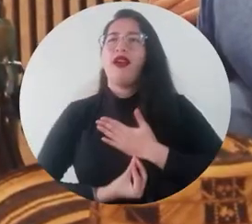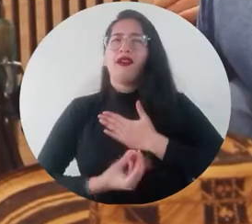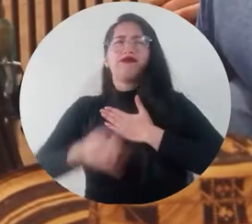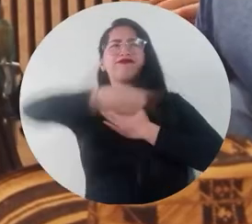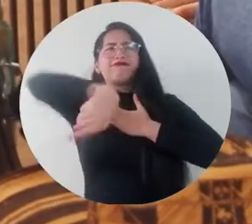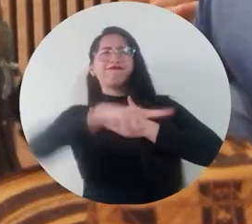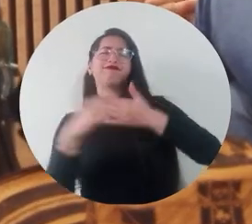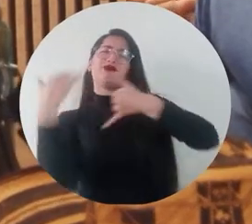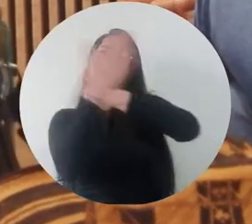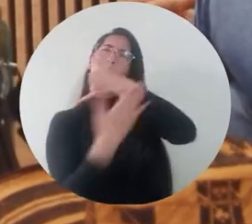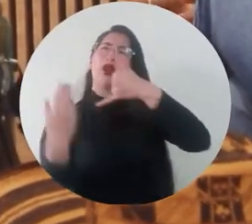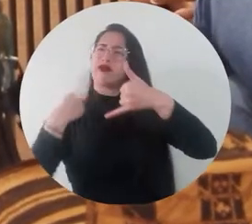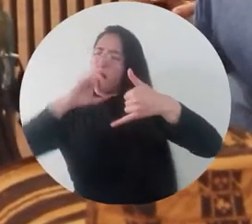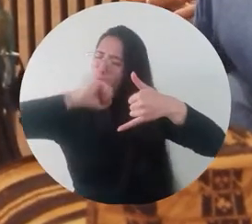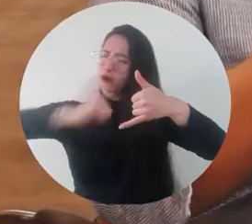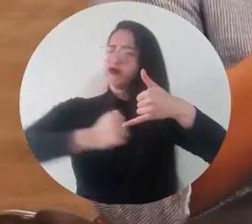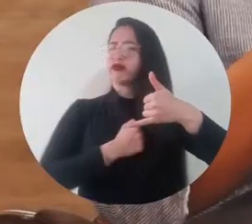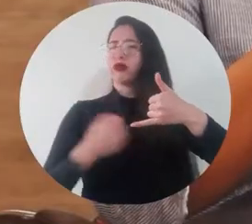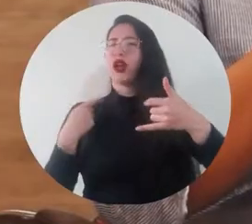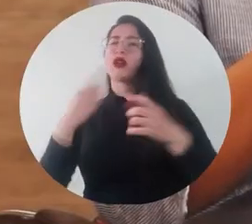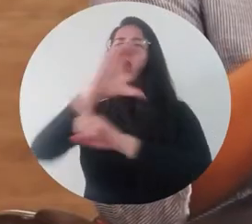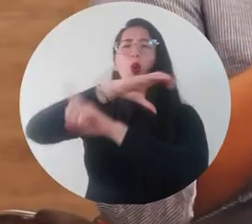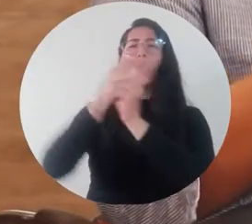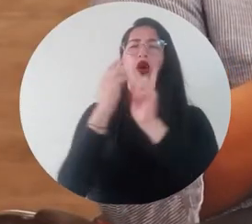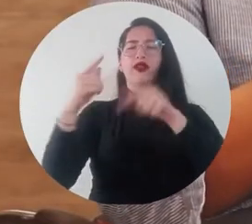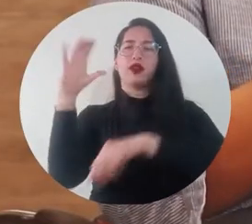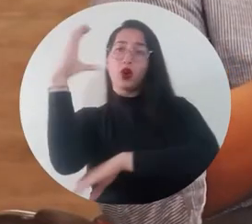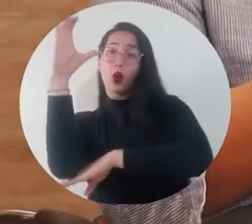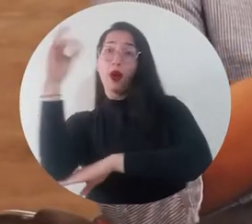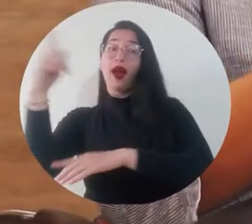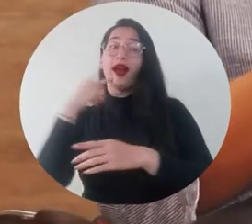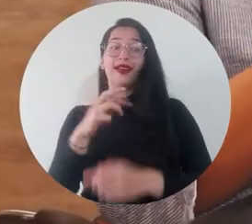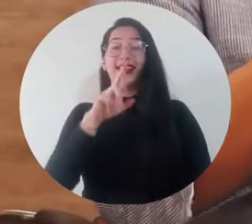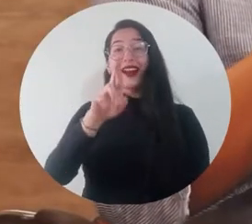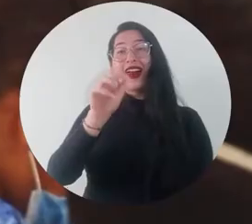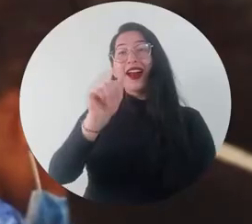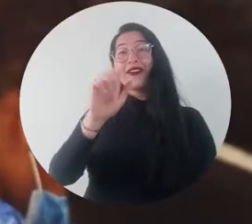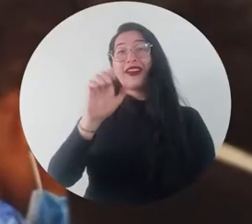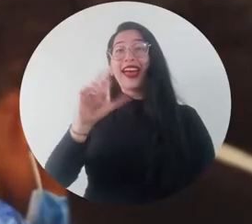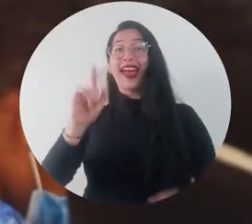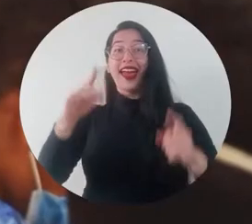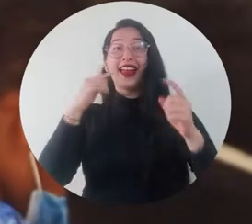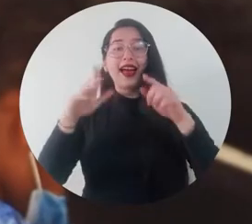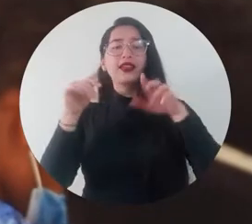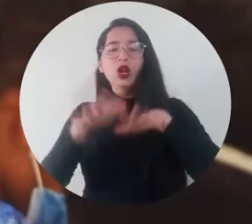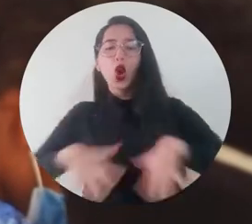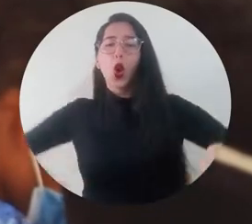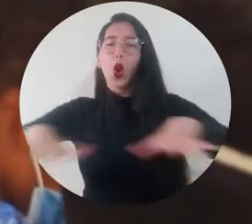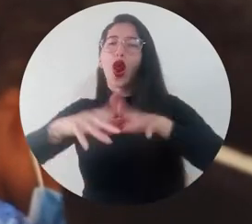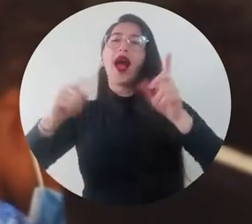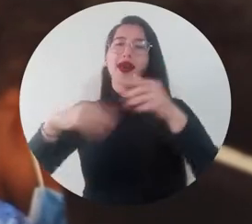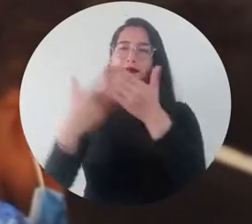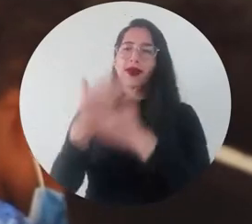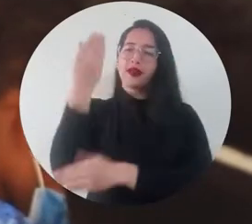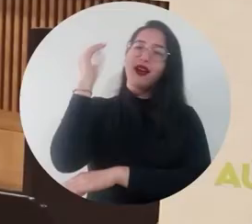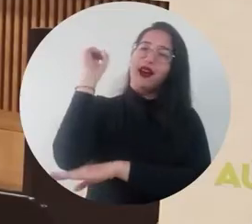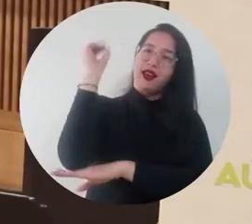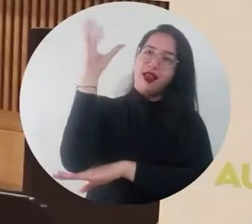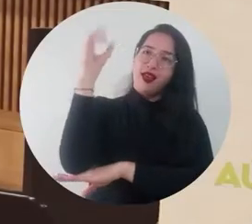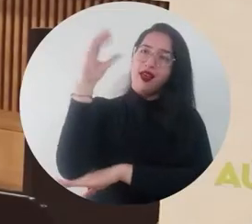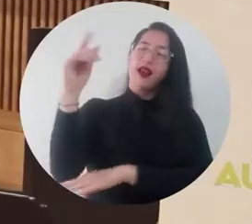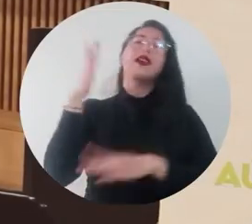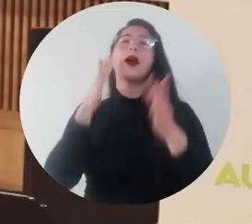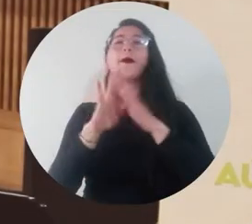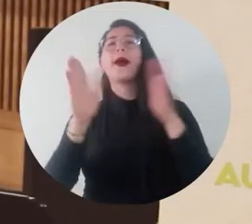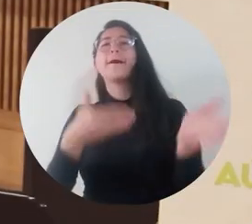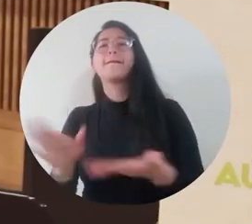procesos patrimoniales que se adelantan desde el Ministerio de Cultura en nuestro país En el marco de la Cátedra Abierta Rafael Celedón de Unimagdalena se